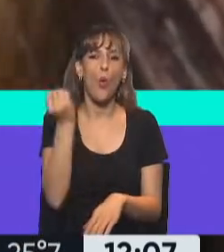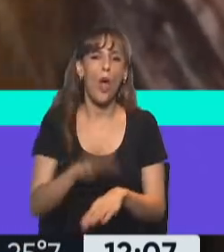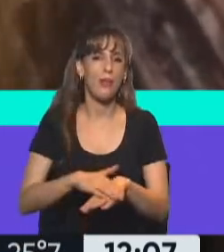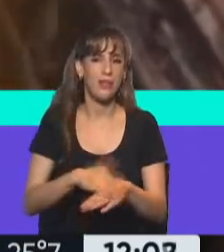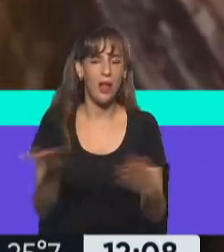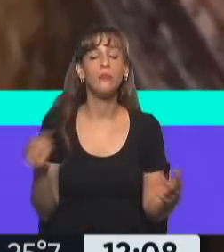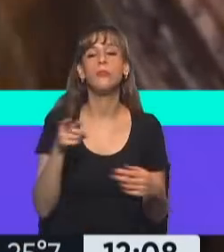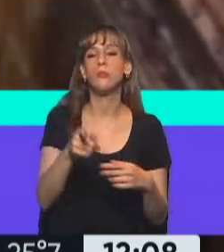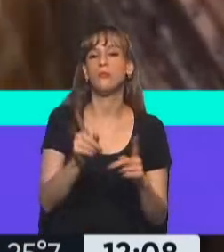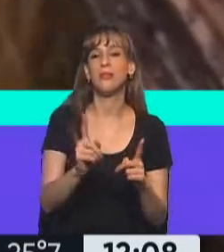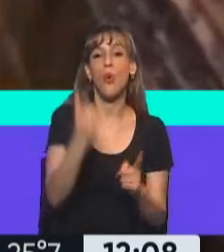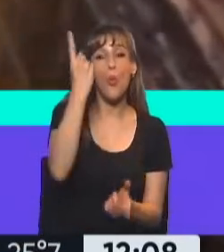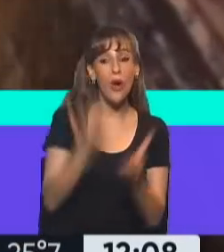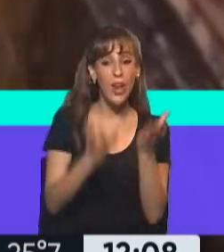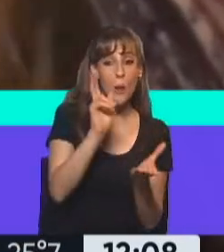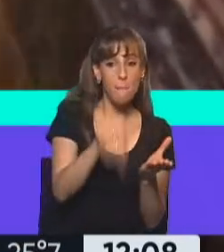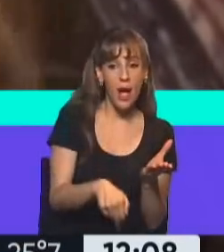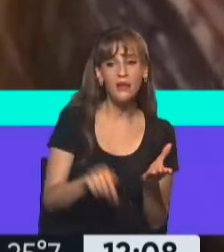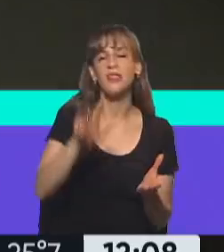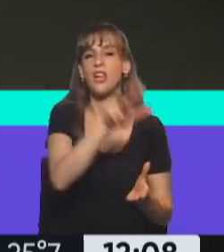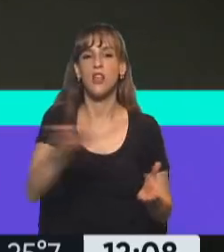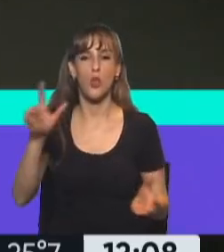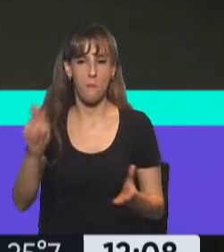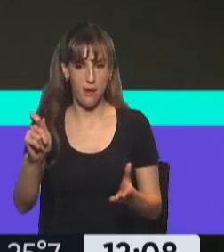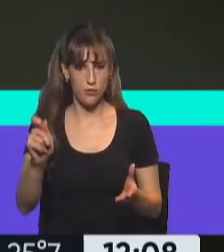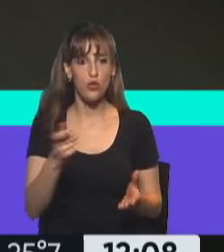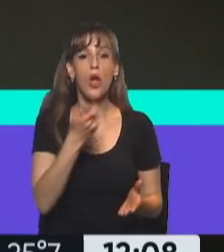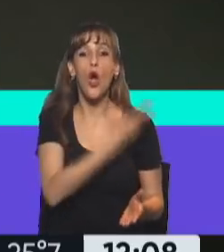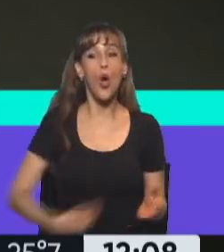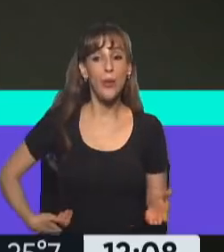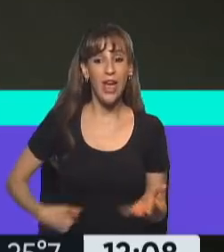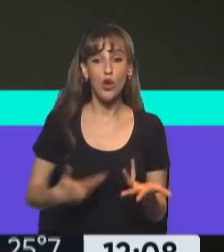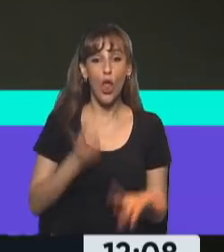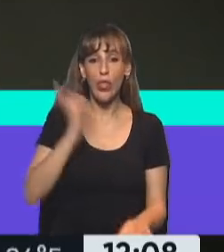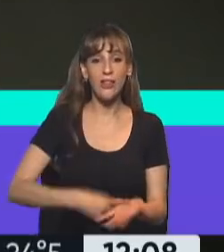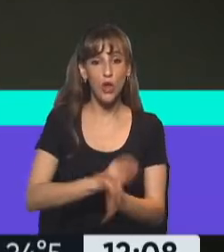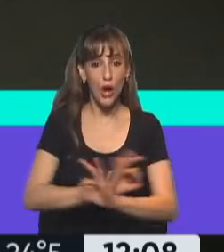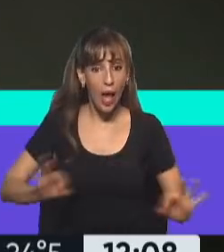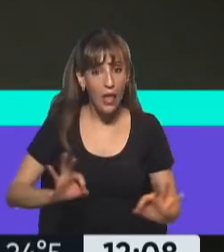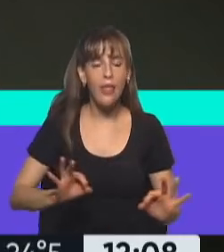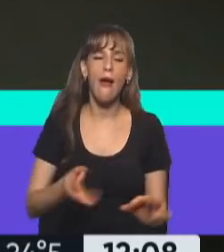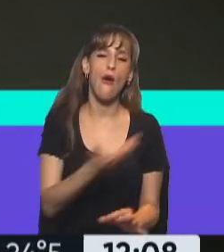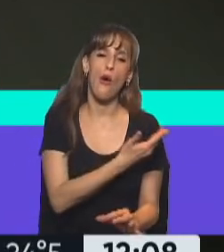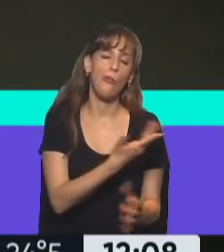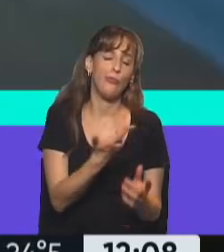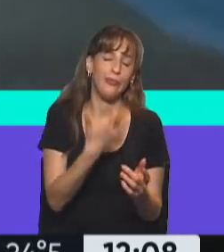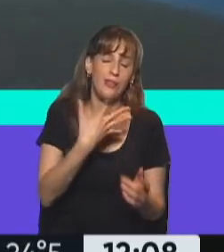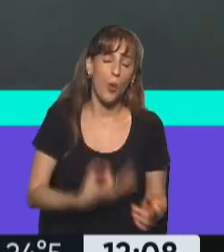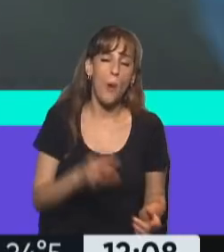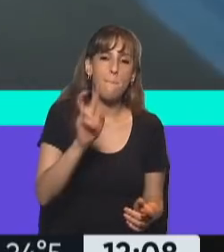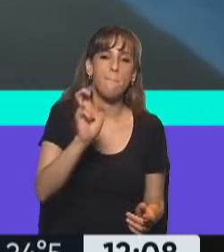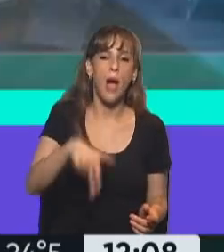de pan a 300 pesos. A 300 pesos y que si el gobierno no actúa es muy probable que siga escalando ese precio hasta límites que